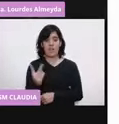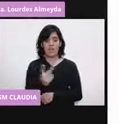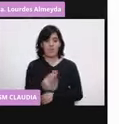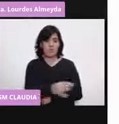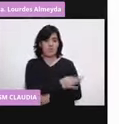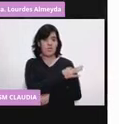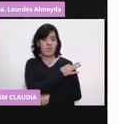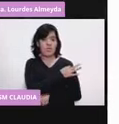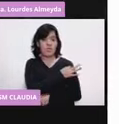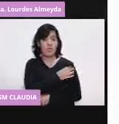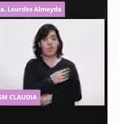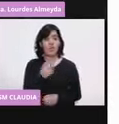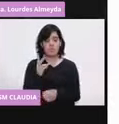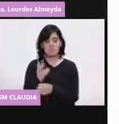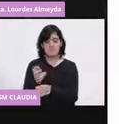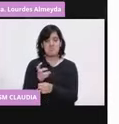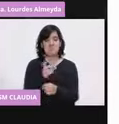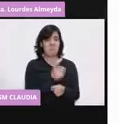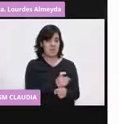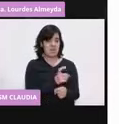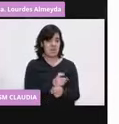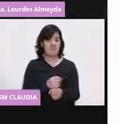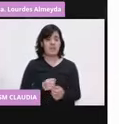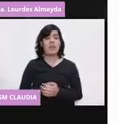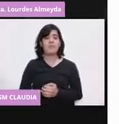segunda dosis. La próxima.